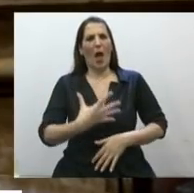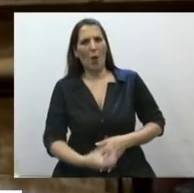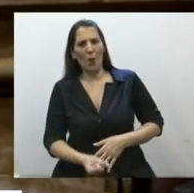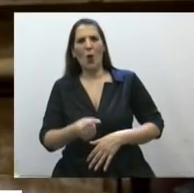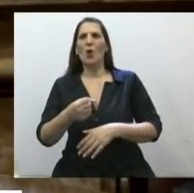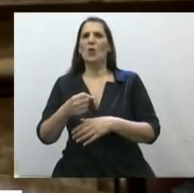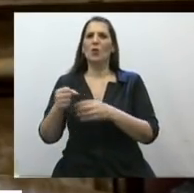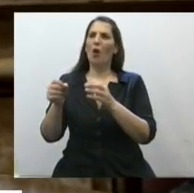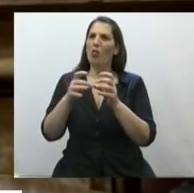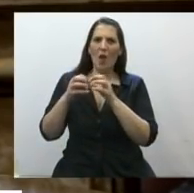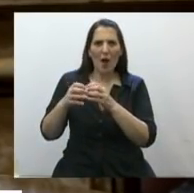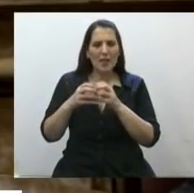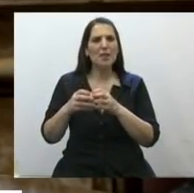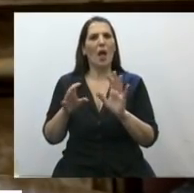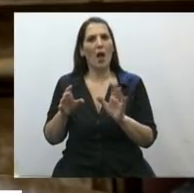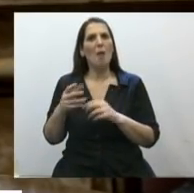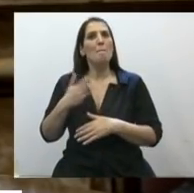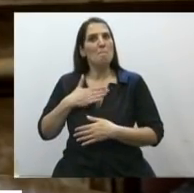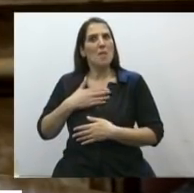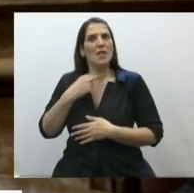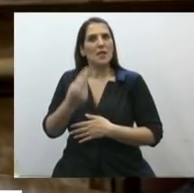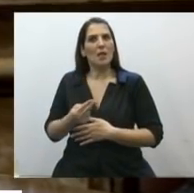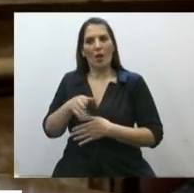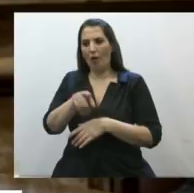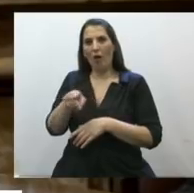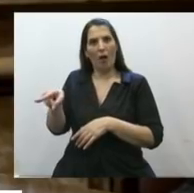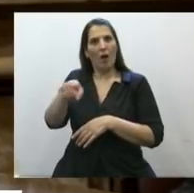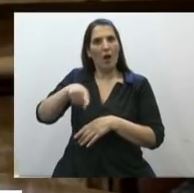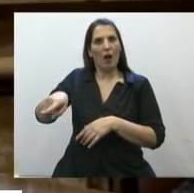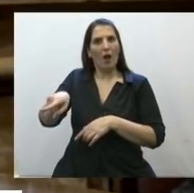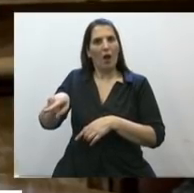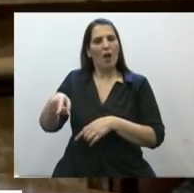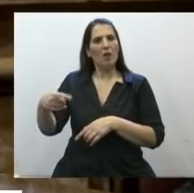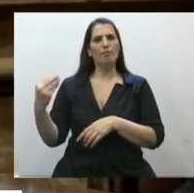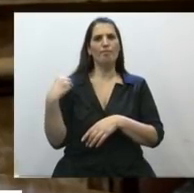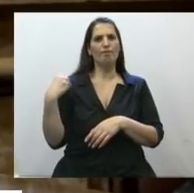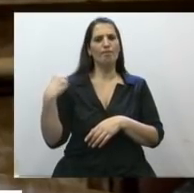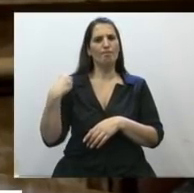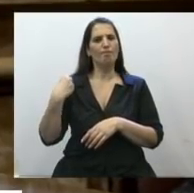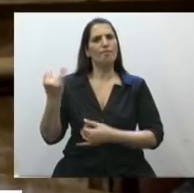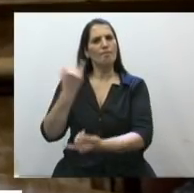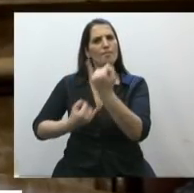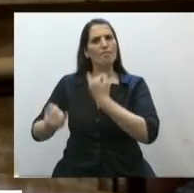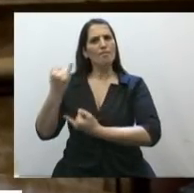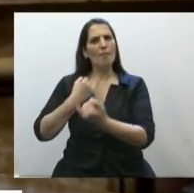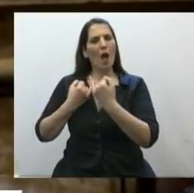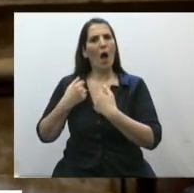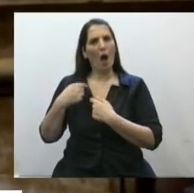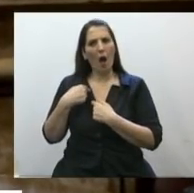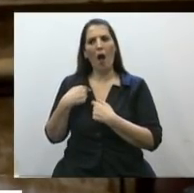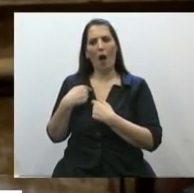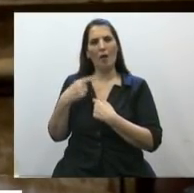de que llegue a diputados, fueron ellos los que me sentaron, me abrieron la cabeza, el corazón y los ojos